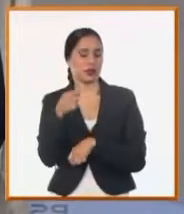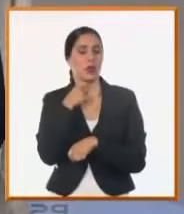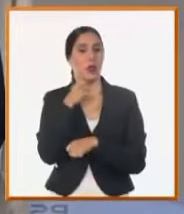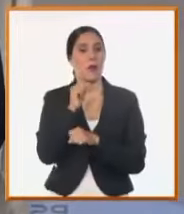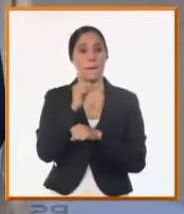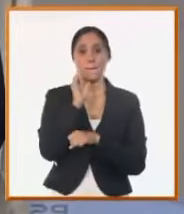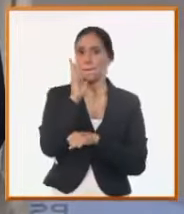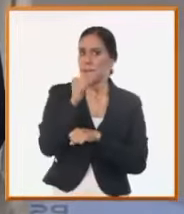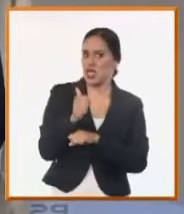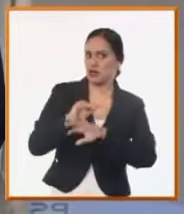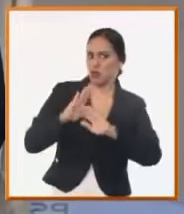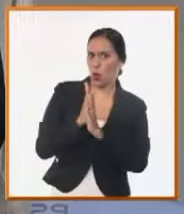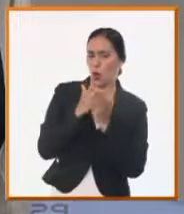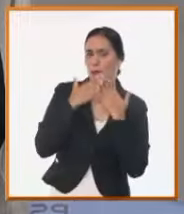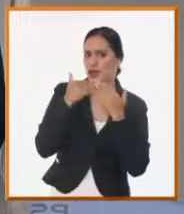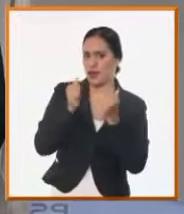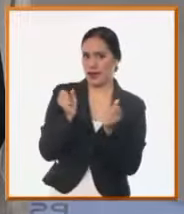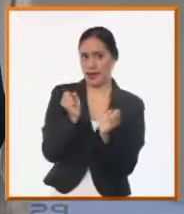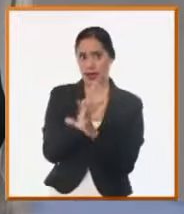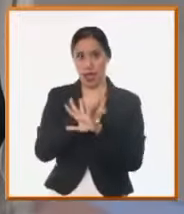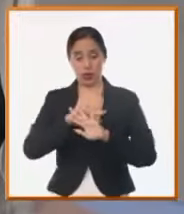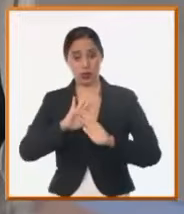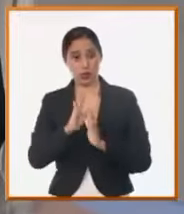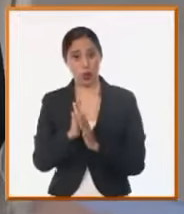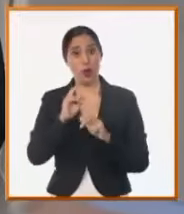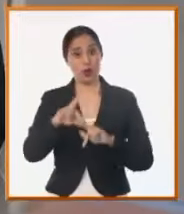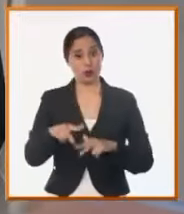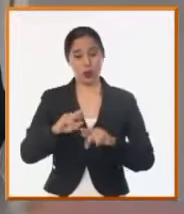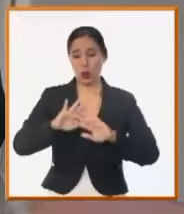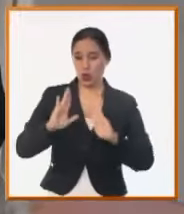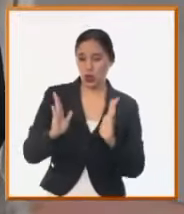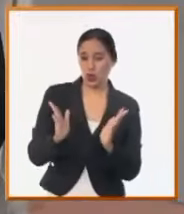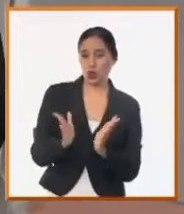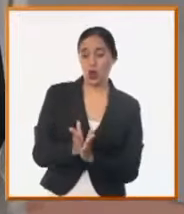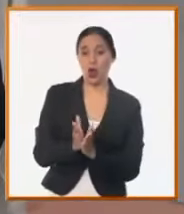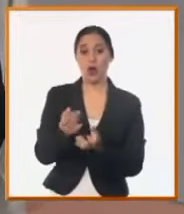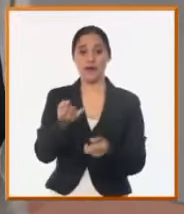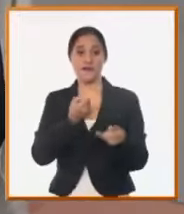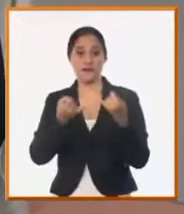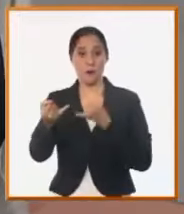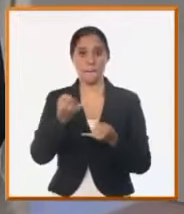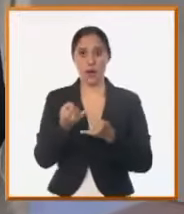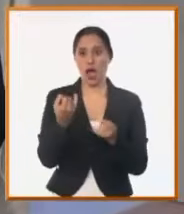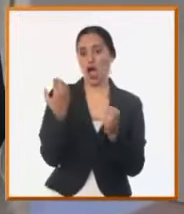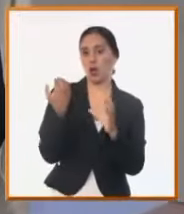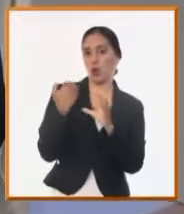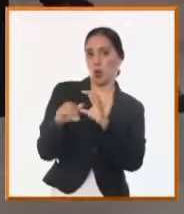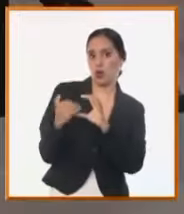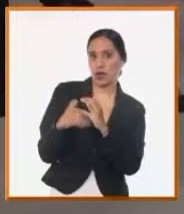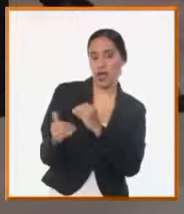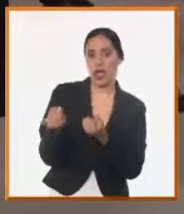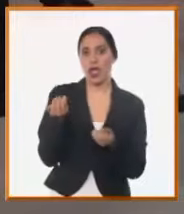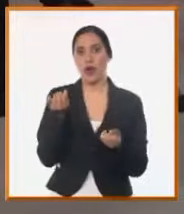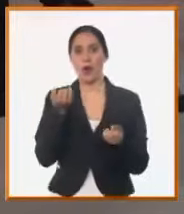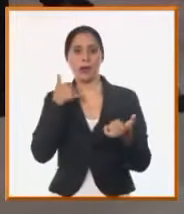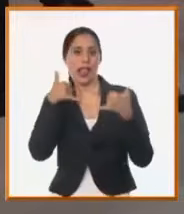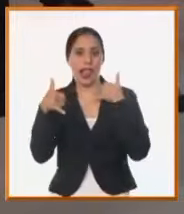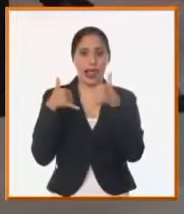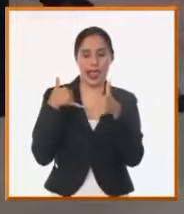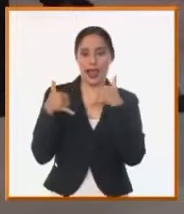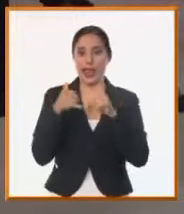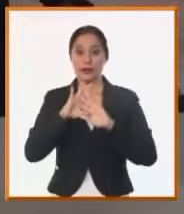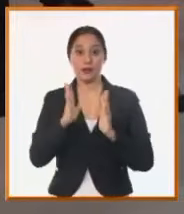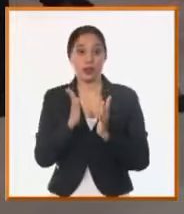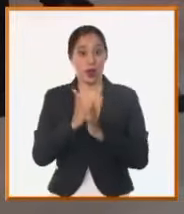acá a todo nuestro pueblo. Todos los planteamientos recensionados hoy por todas las vías, por correo, por debate, por teléfono. Todo eso